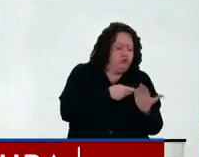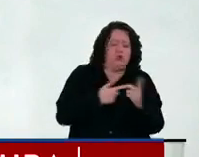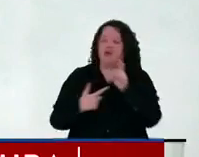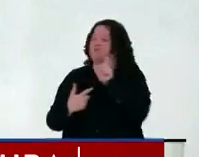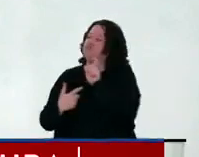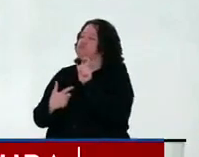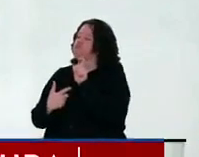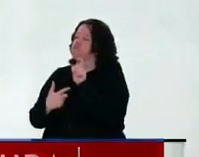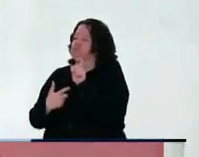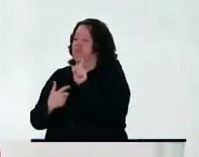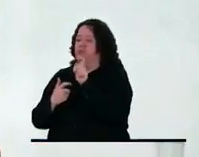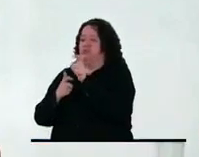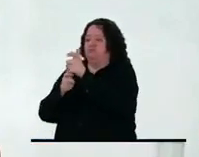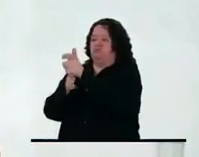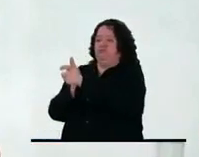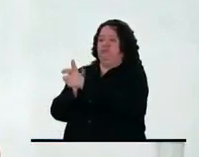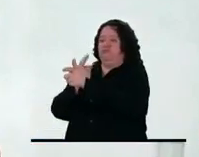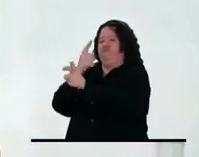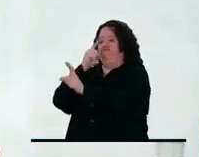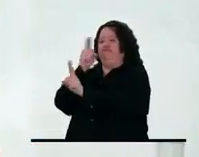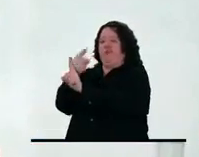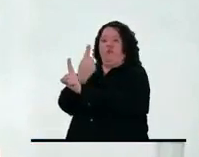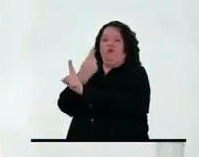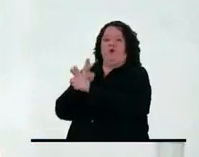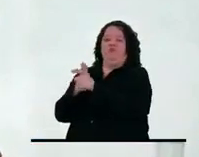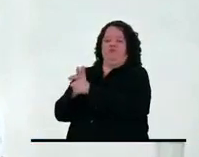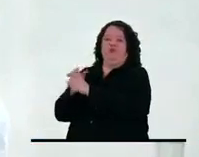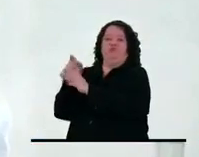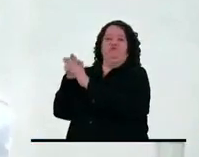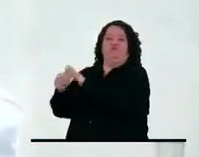el fusil que solo sirve para una cosa, matar.